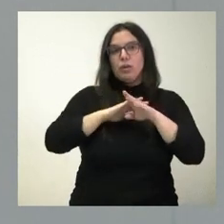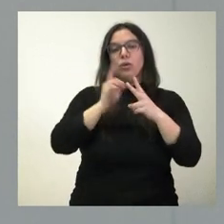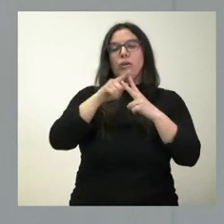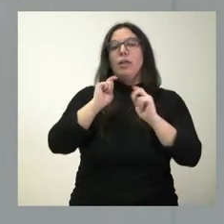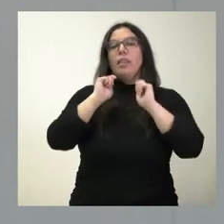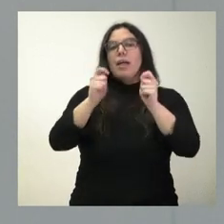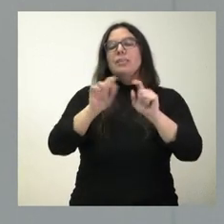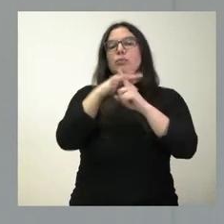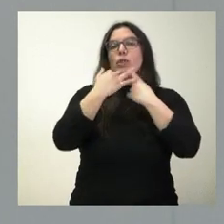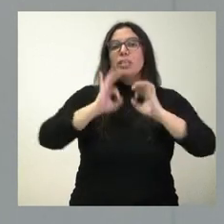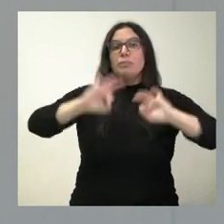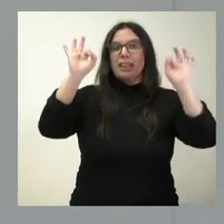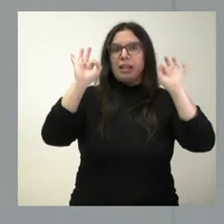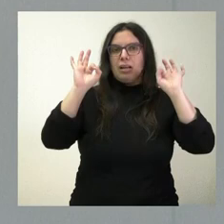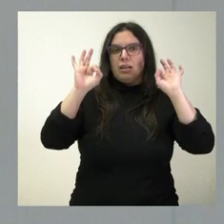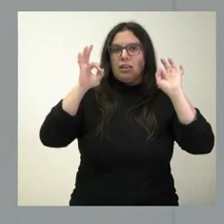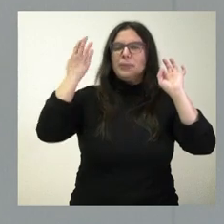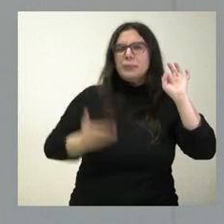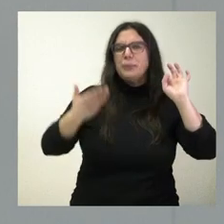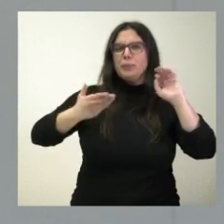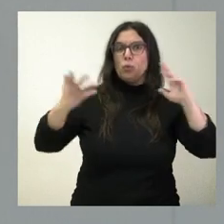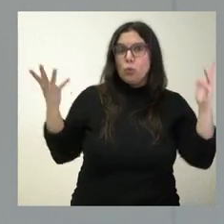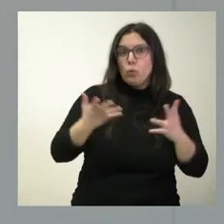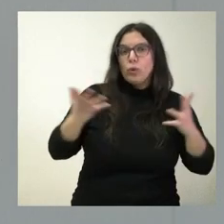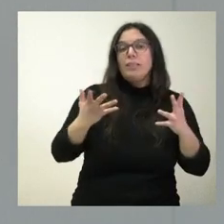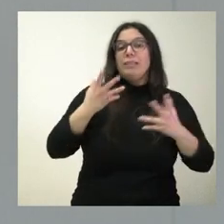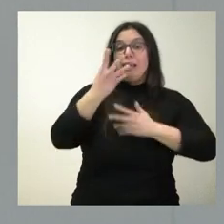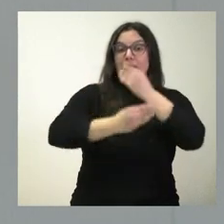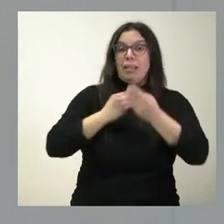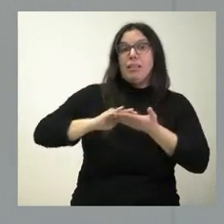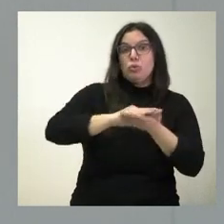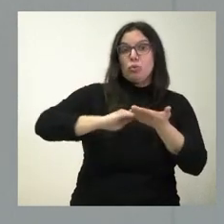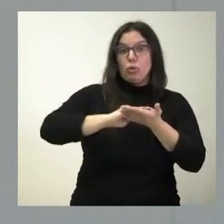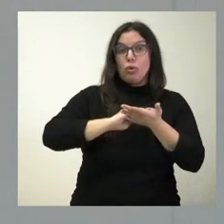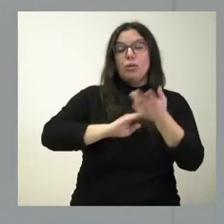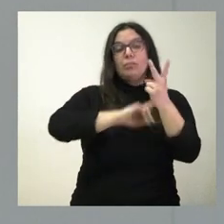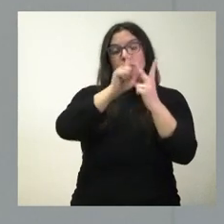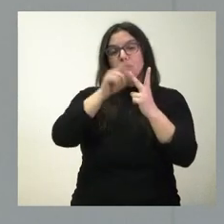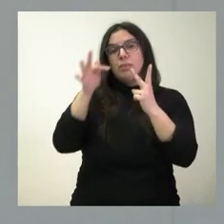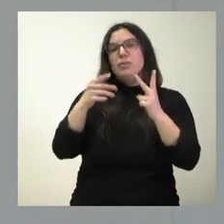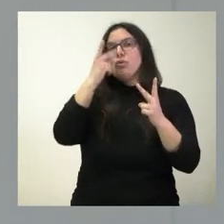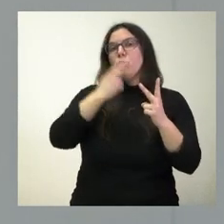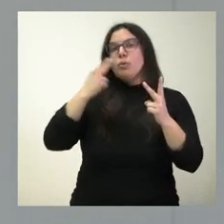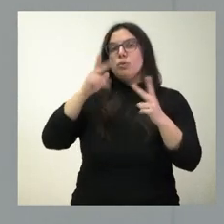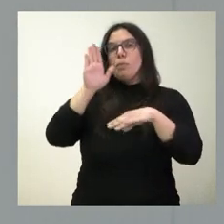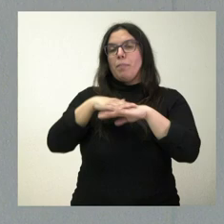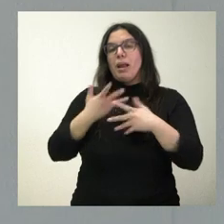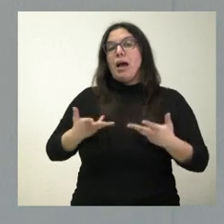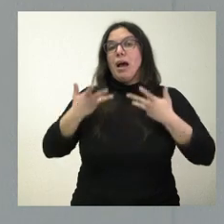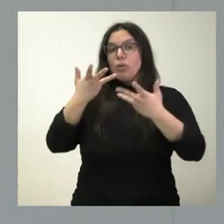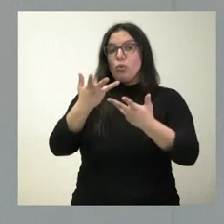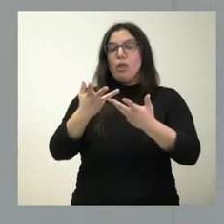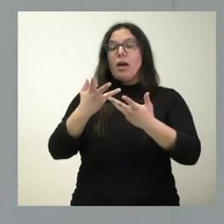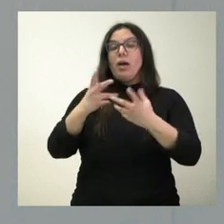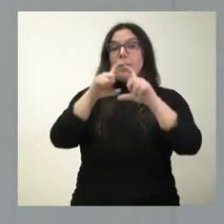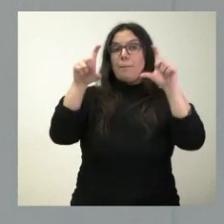situación especial extraordinaria y urgente actuación en Castilla y León y ese compromiso de ayuda a la